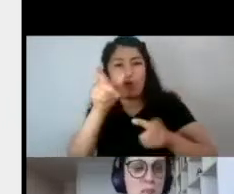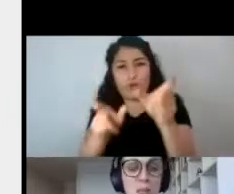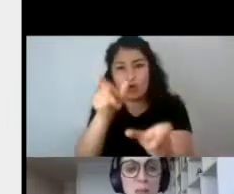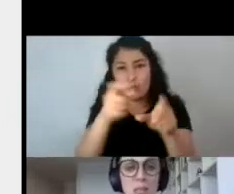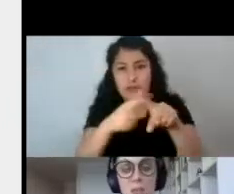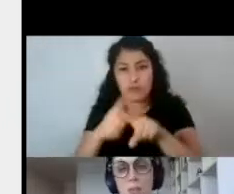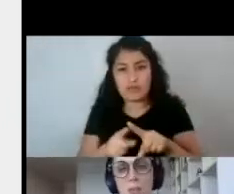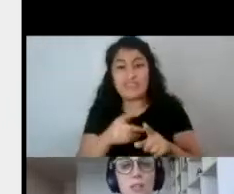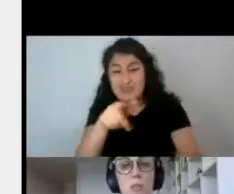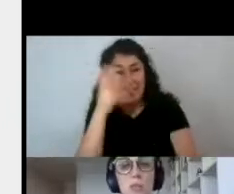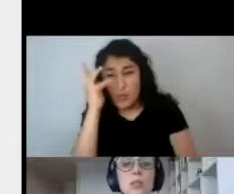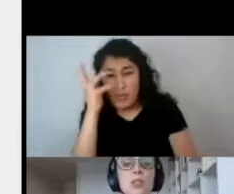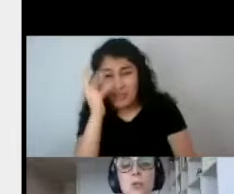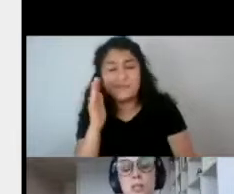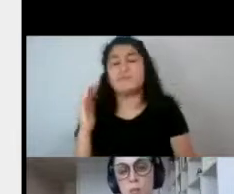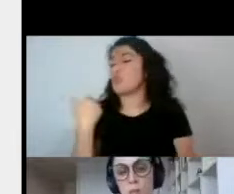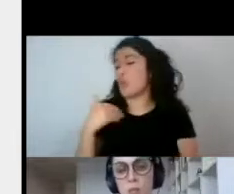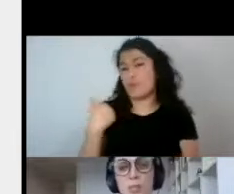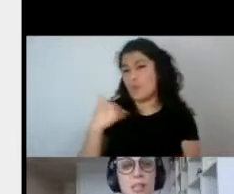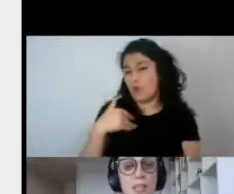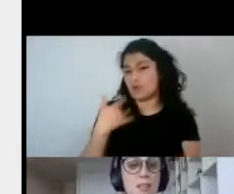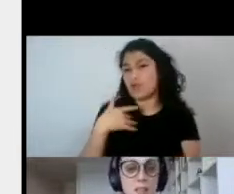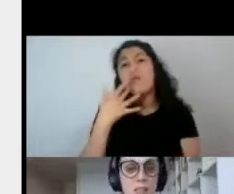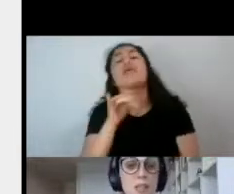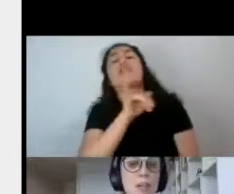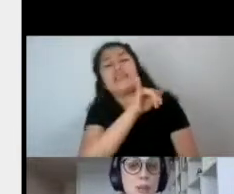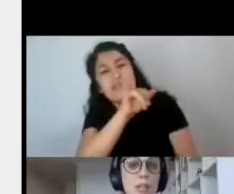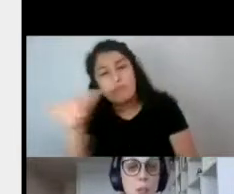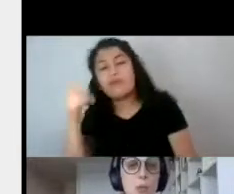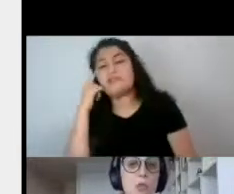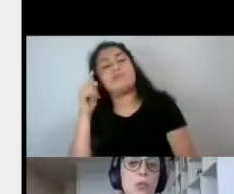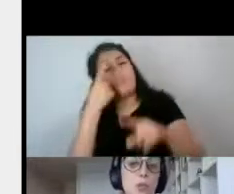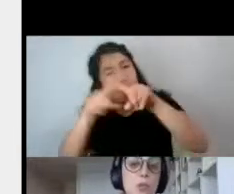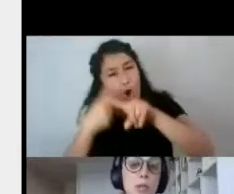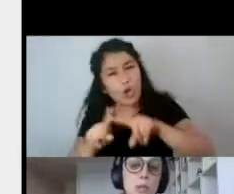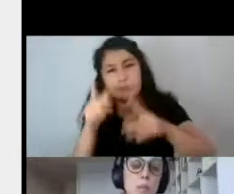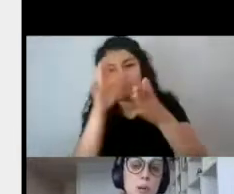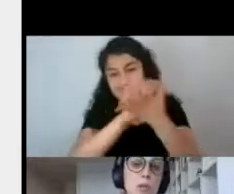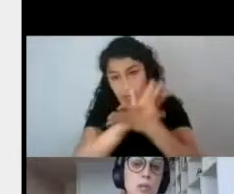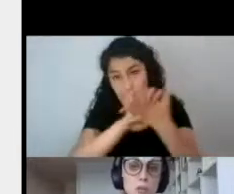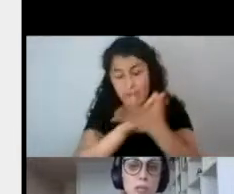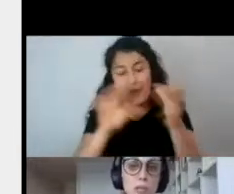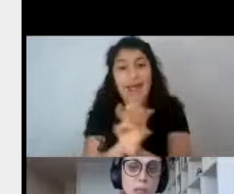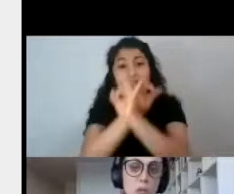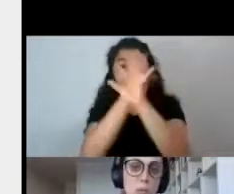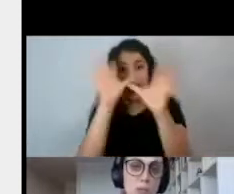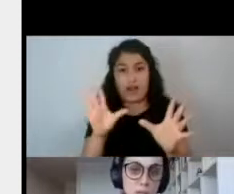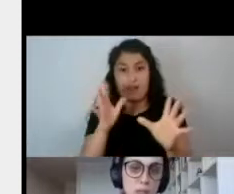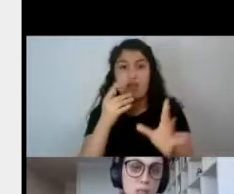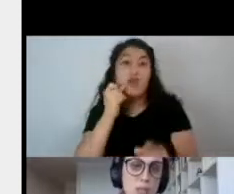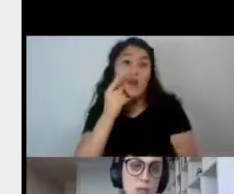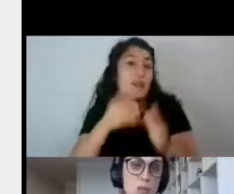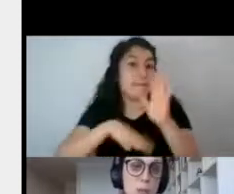si esto no queda muy claro todavía en términos de conceptualización, porque ya les traigo varios ejemplos y sobre todo el más concreto y el que nos compete